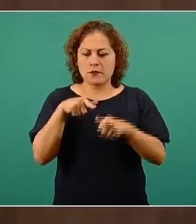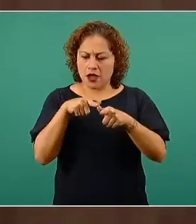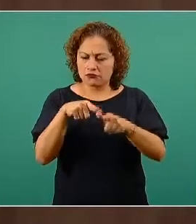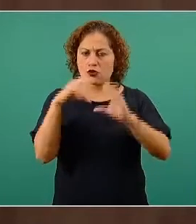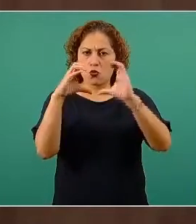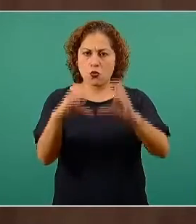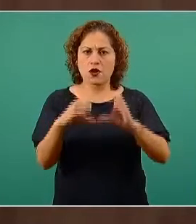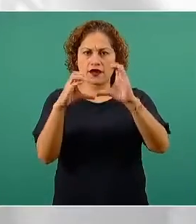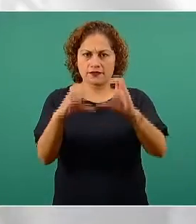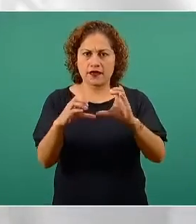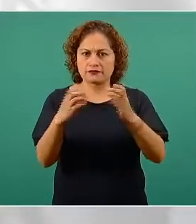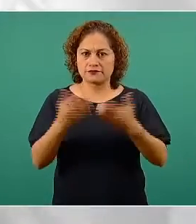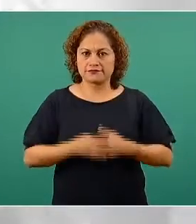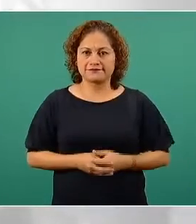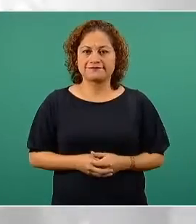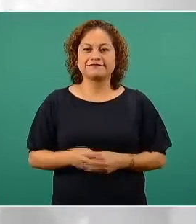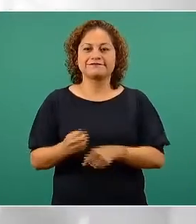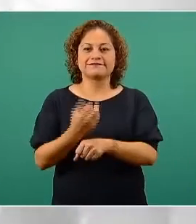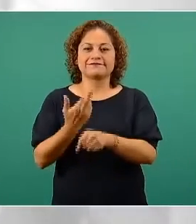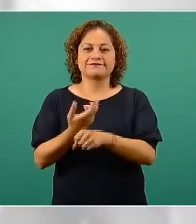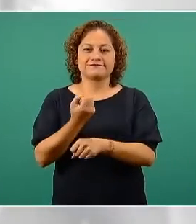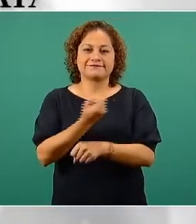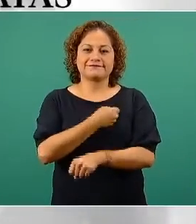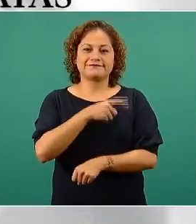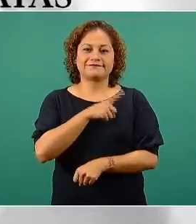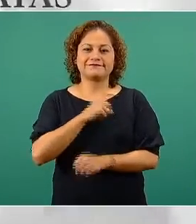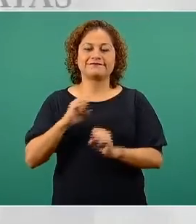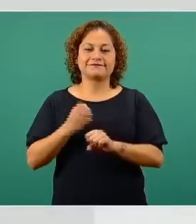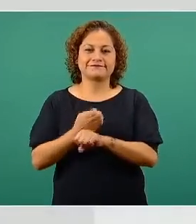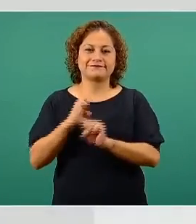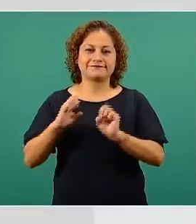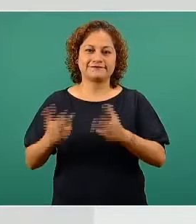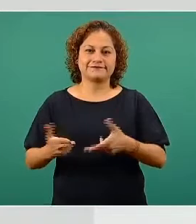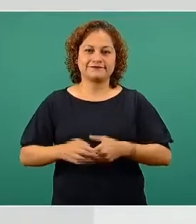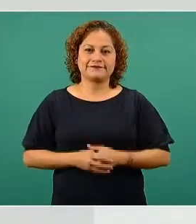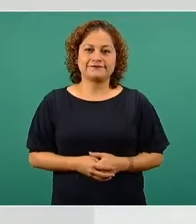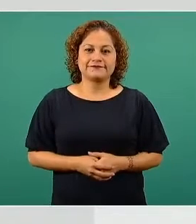ya llegó para quedarse. Secretaría de Salud. Chiapas.